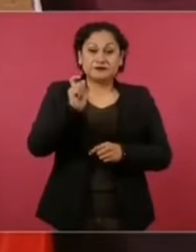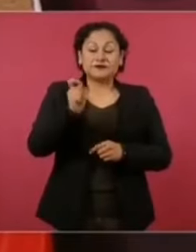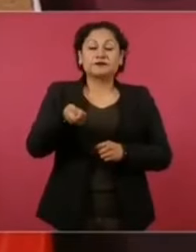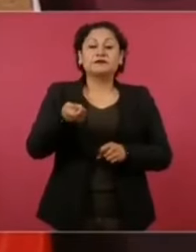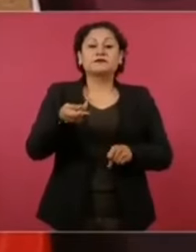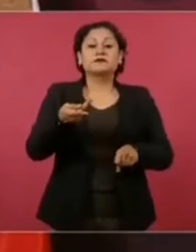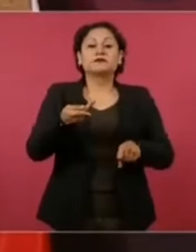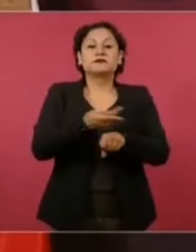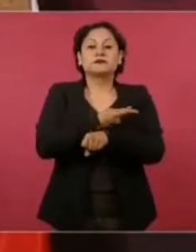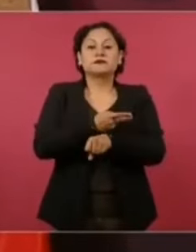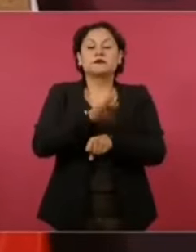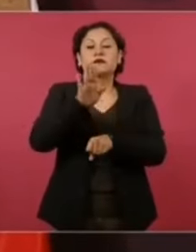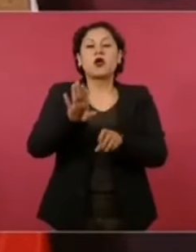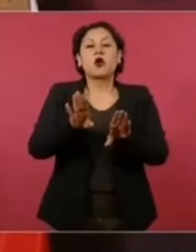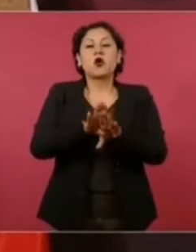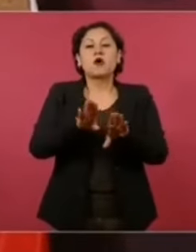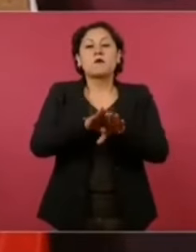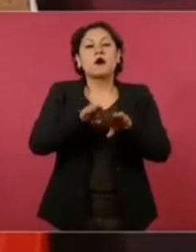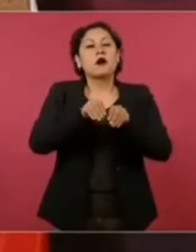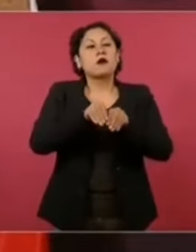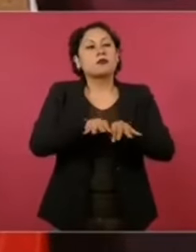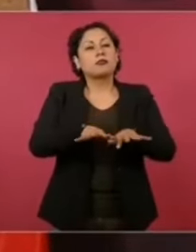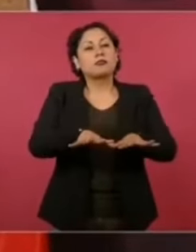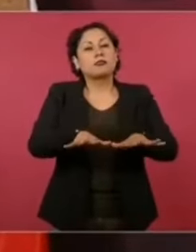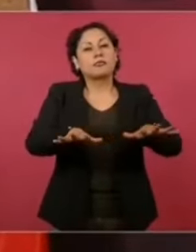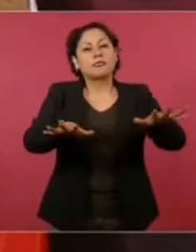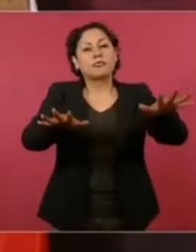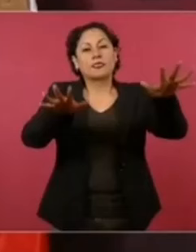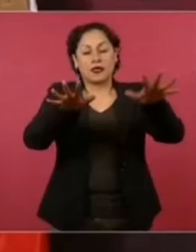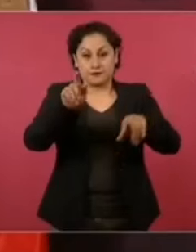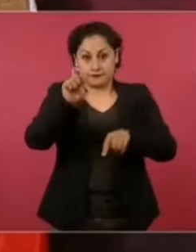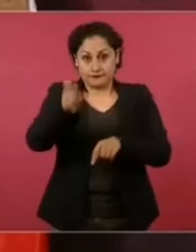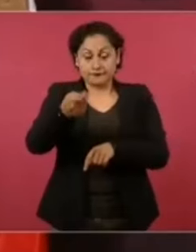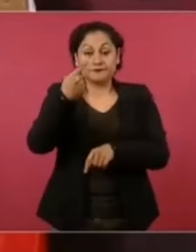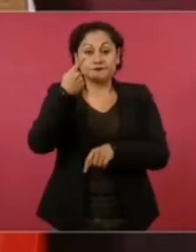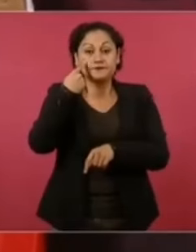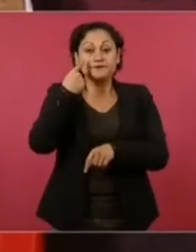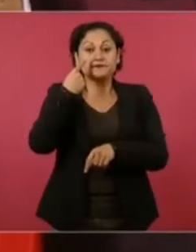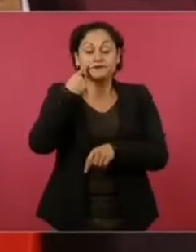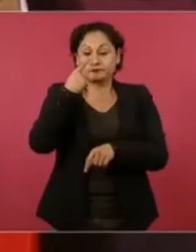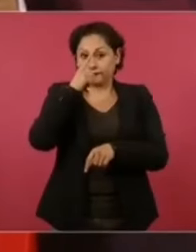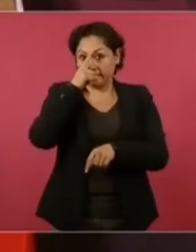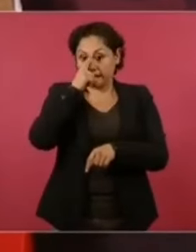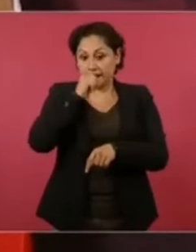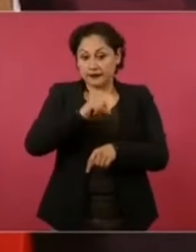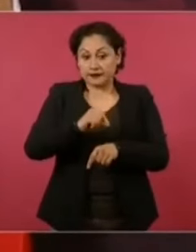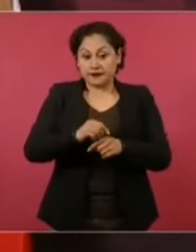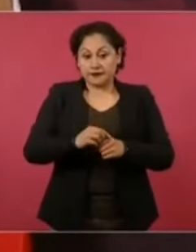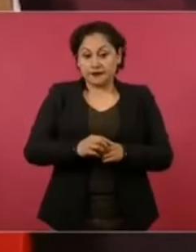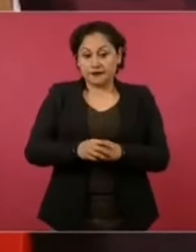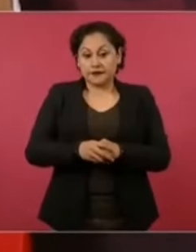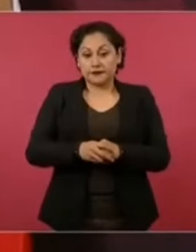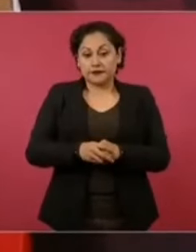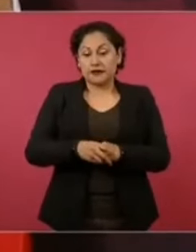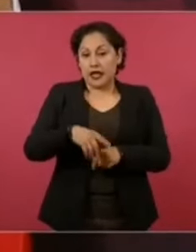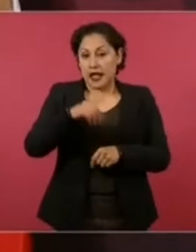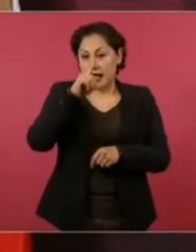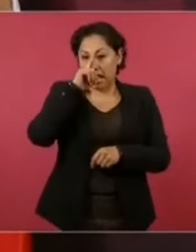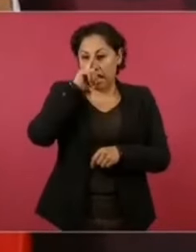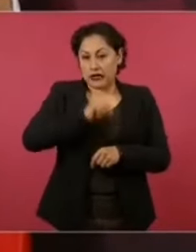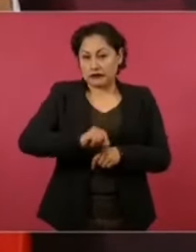como de noche, como hubo unos apagones en mayo,